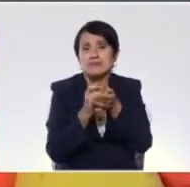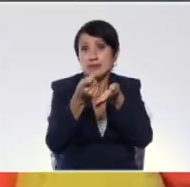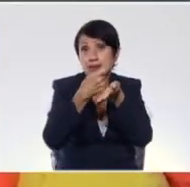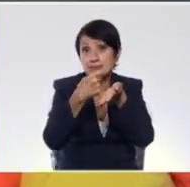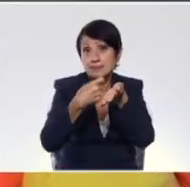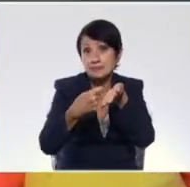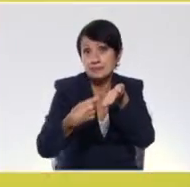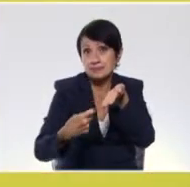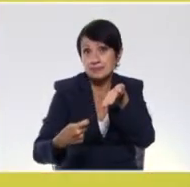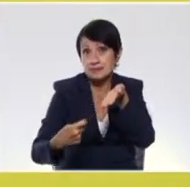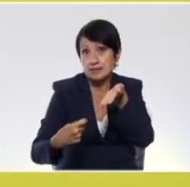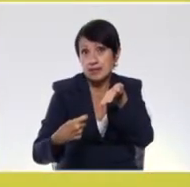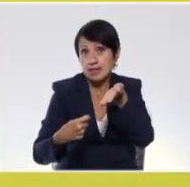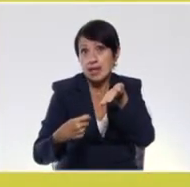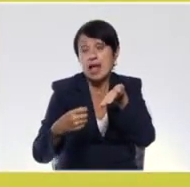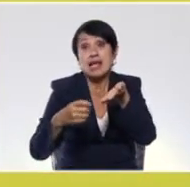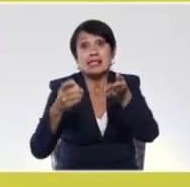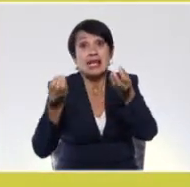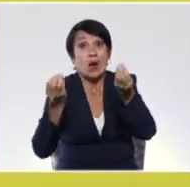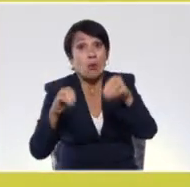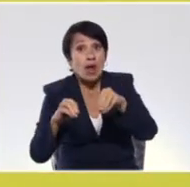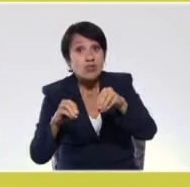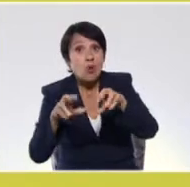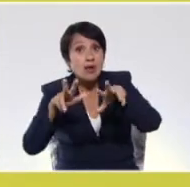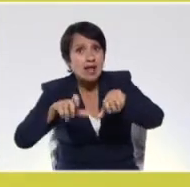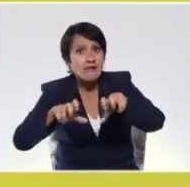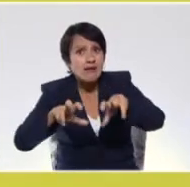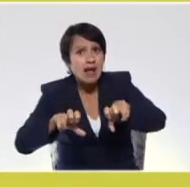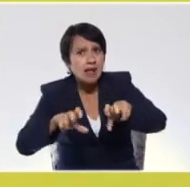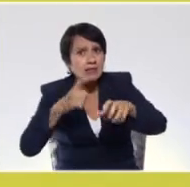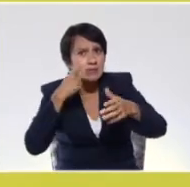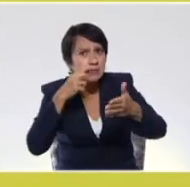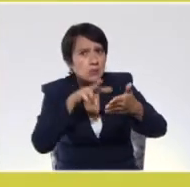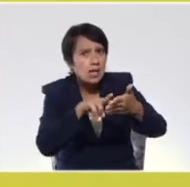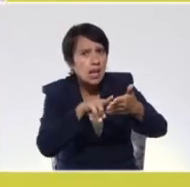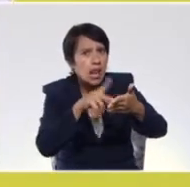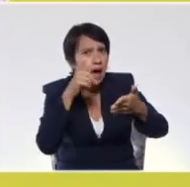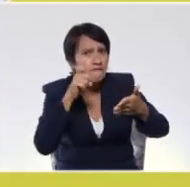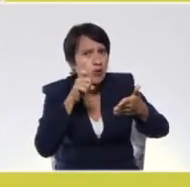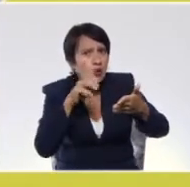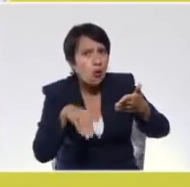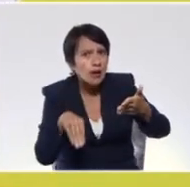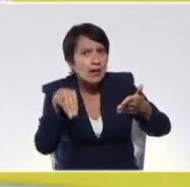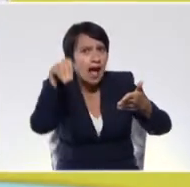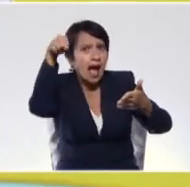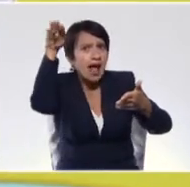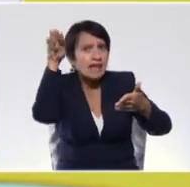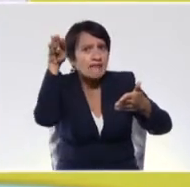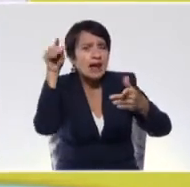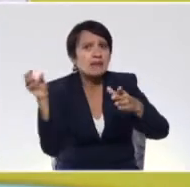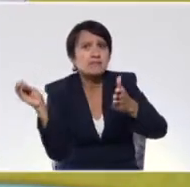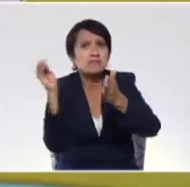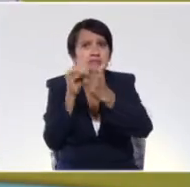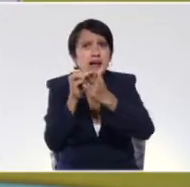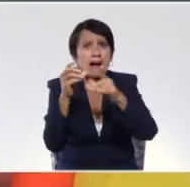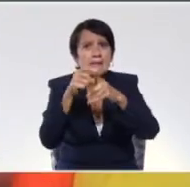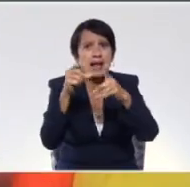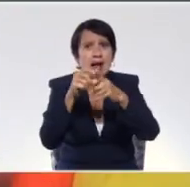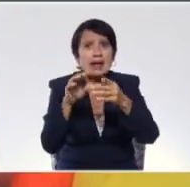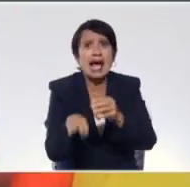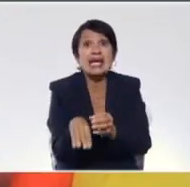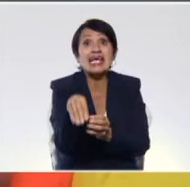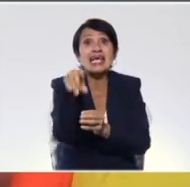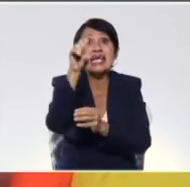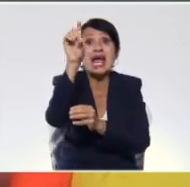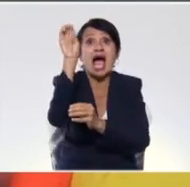escribes de acuerdo al animal, ¿qué será esto? Una jirafa y escribes la palabra jirafa. ¡Mmm!